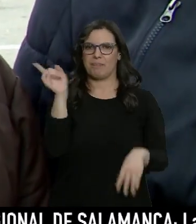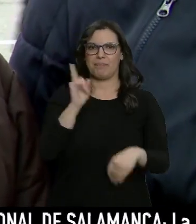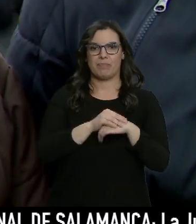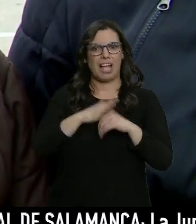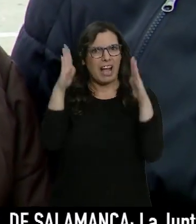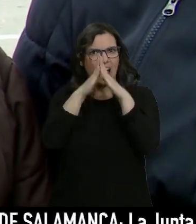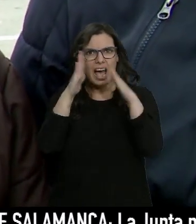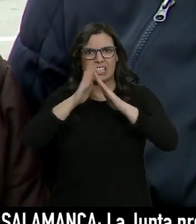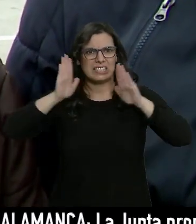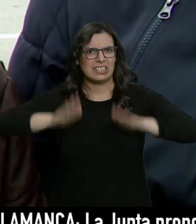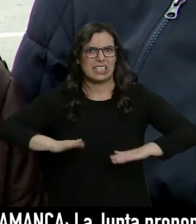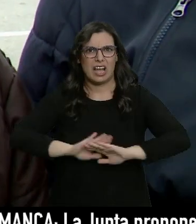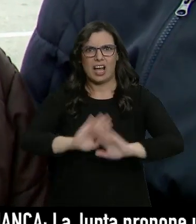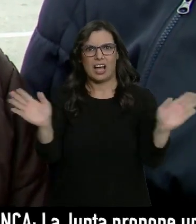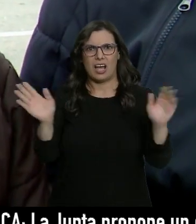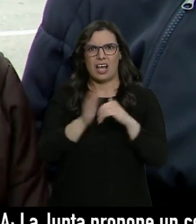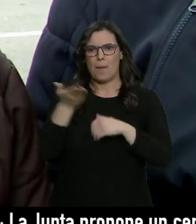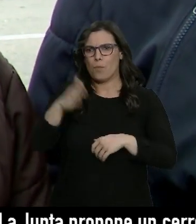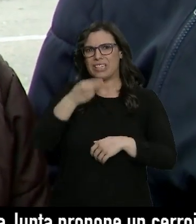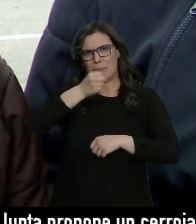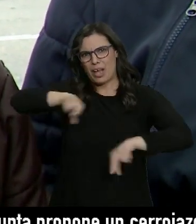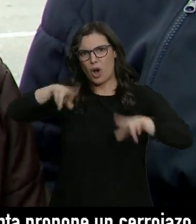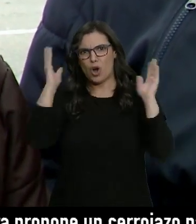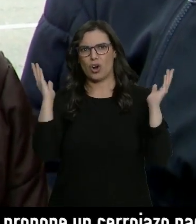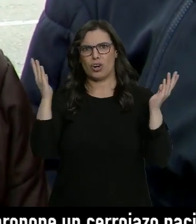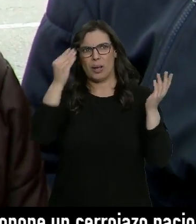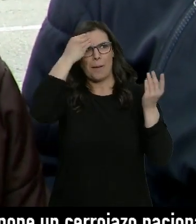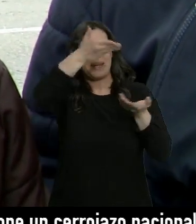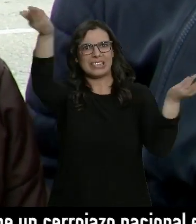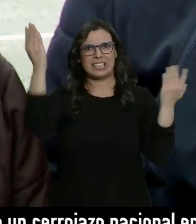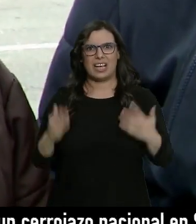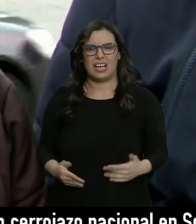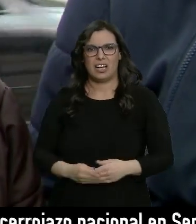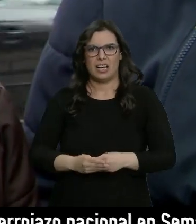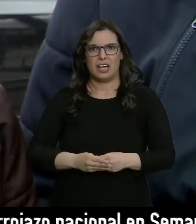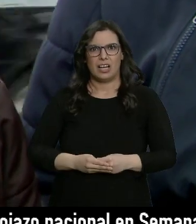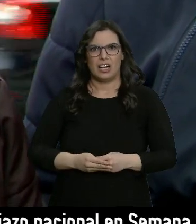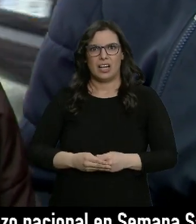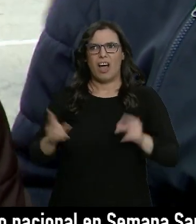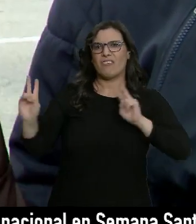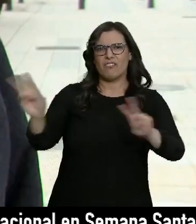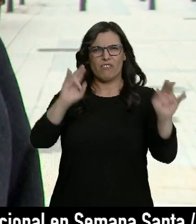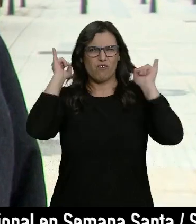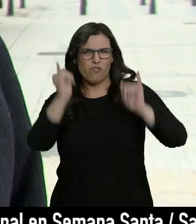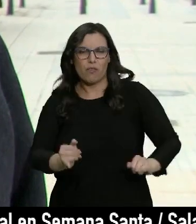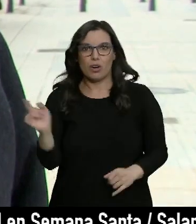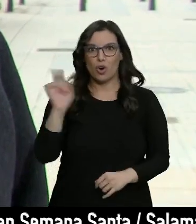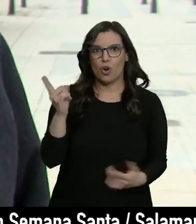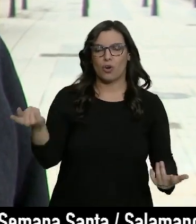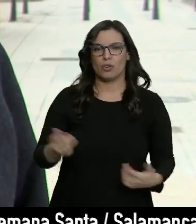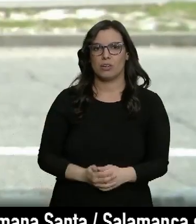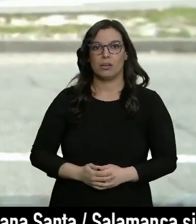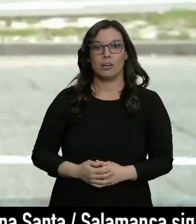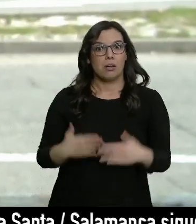estemos en casa, que peor es la muerte, pero ¿qué piensa la gente? ¿Viva la fiesta? No. Pues porque hay que